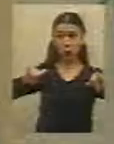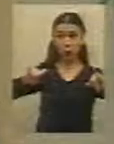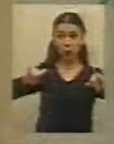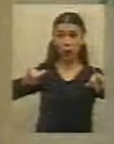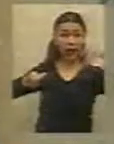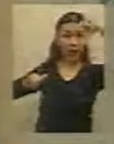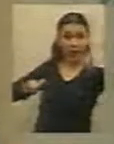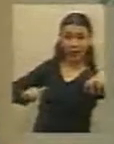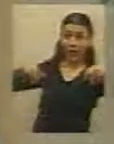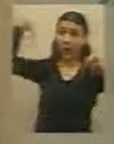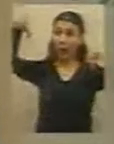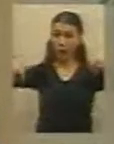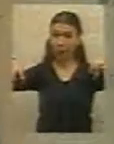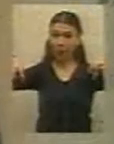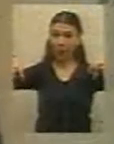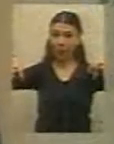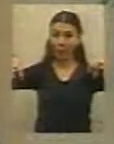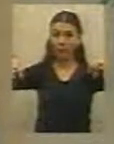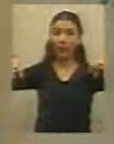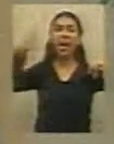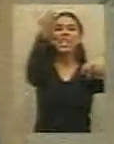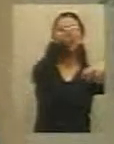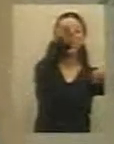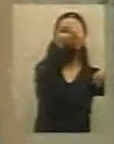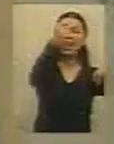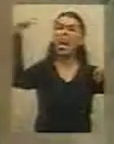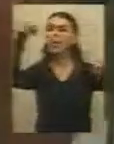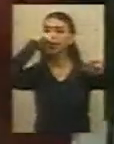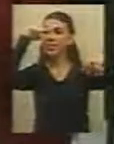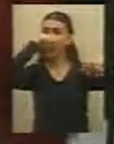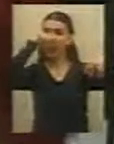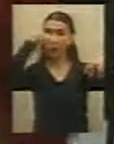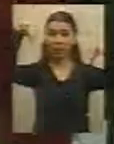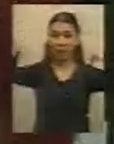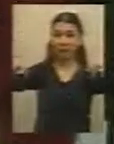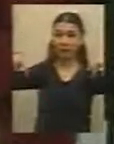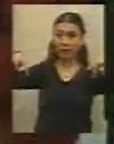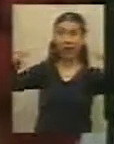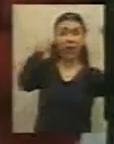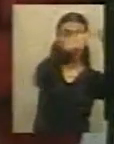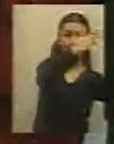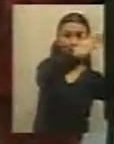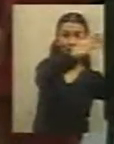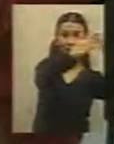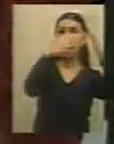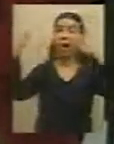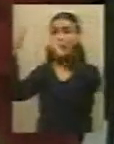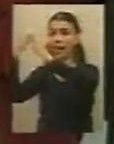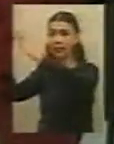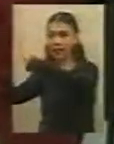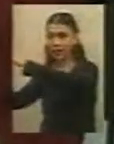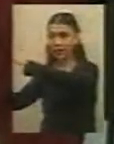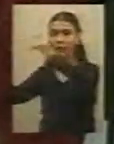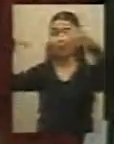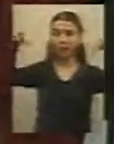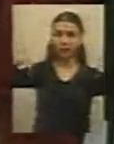esa etapa, de la séptima etapa, de la sexta etapa... A ver, escuchen los vecinos, entonces, porque este es un anuncio que... Pero esto es